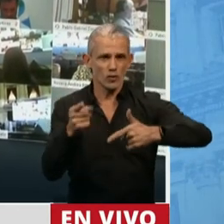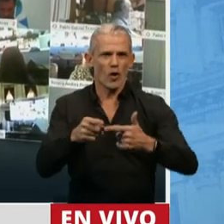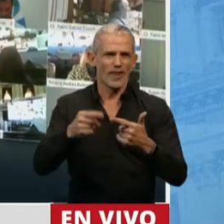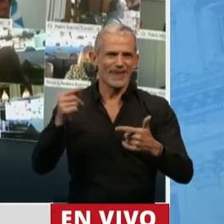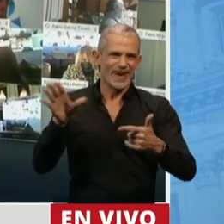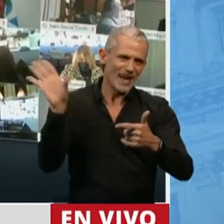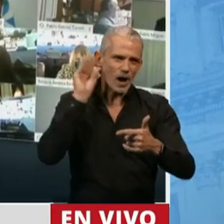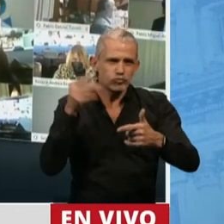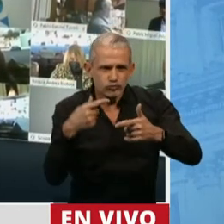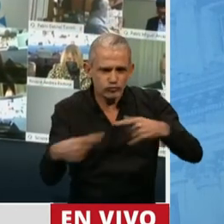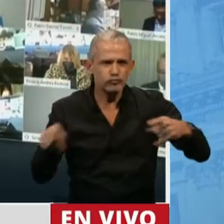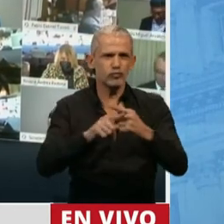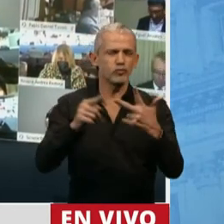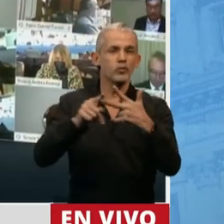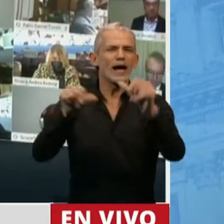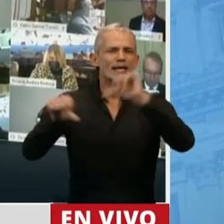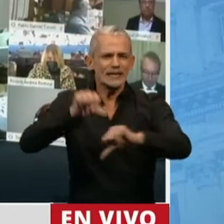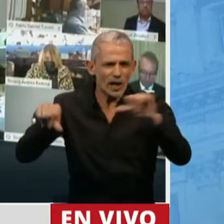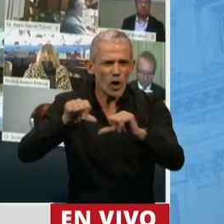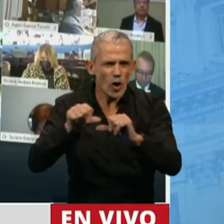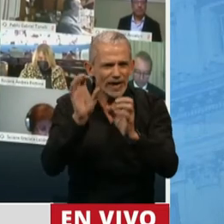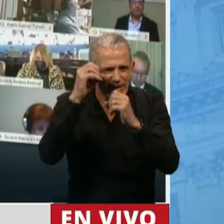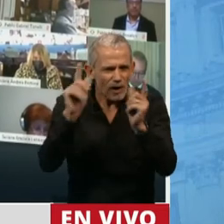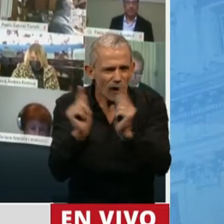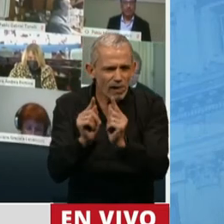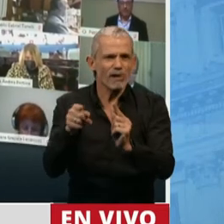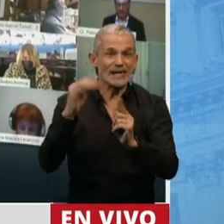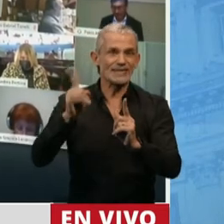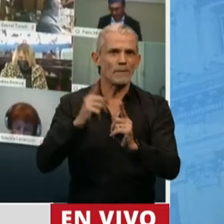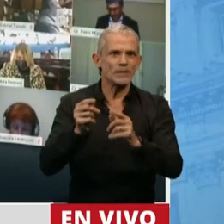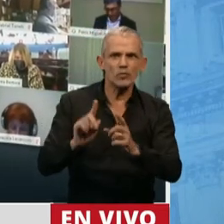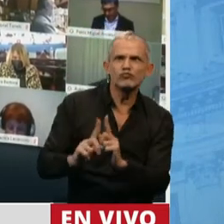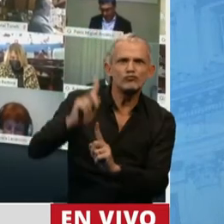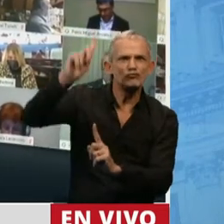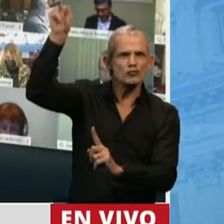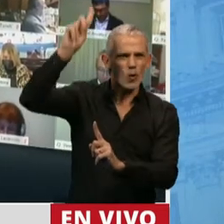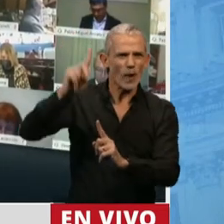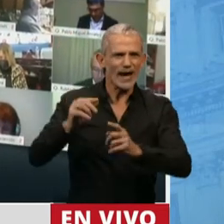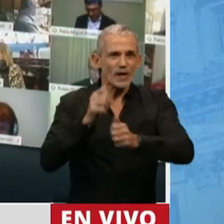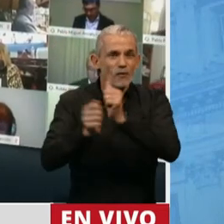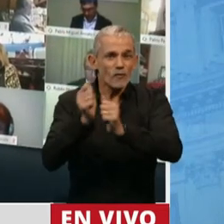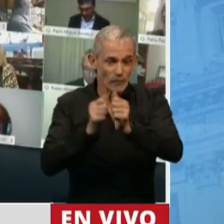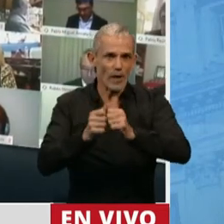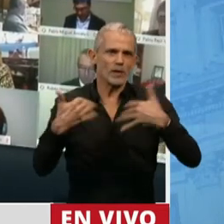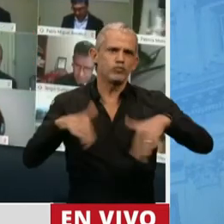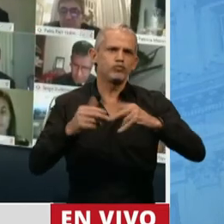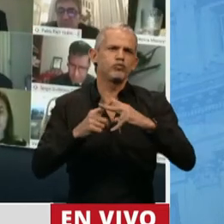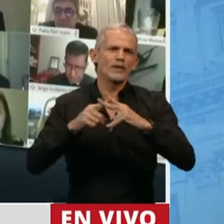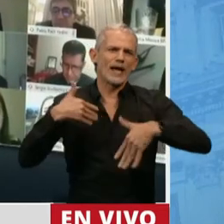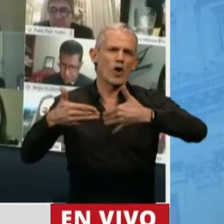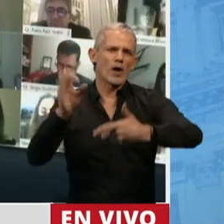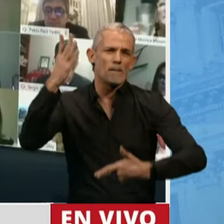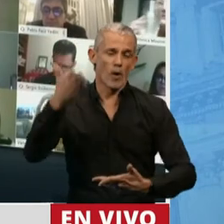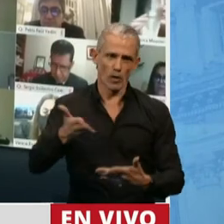audiovisual, la biotecnología, la nanotecnología, el sector aeroespacial, la industria 4.0 tienen mucho para aportar